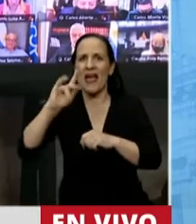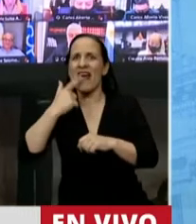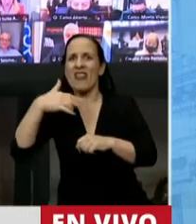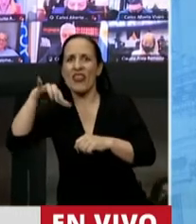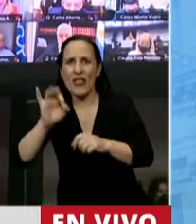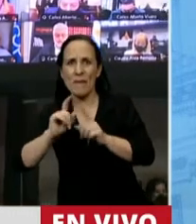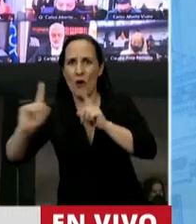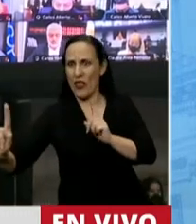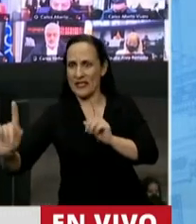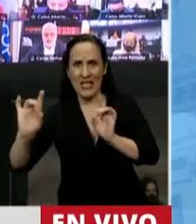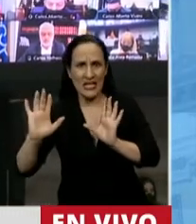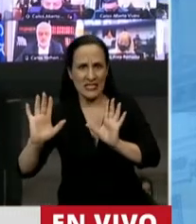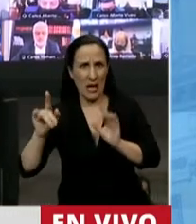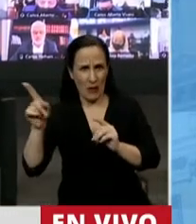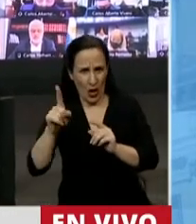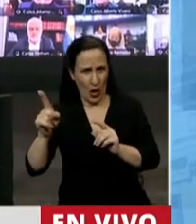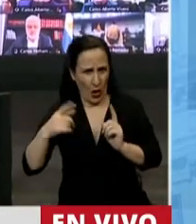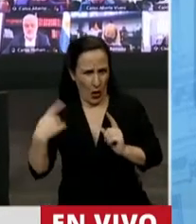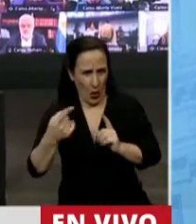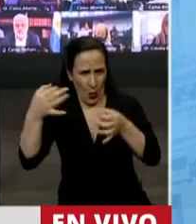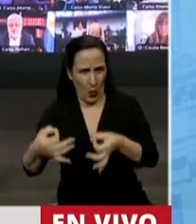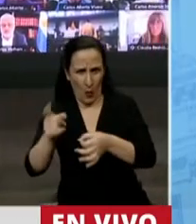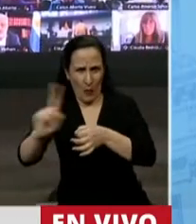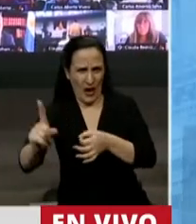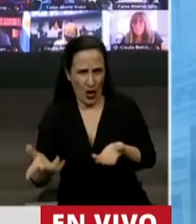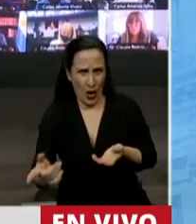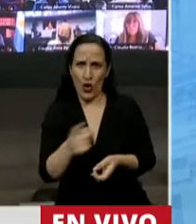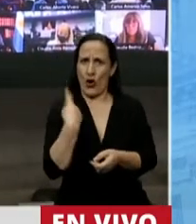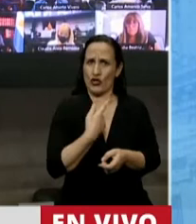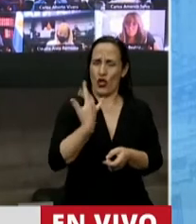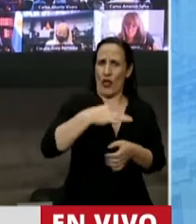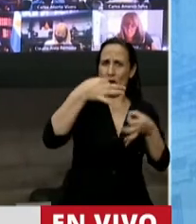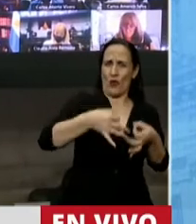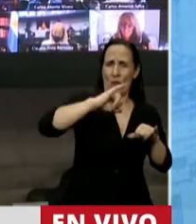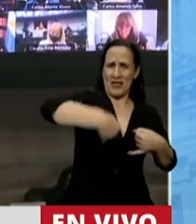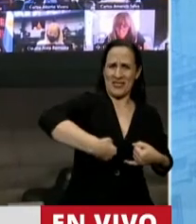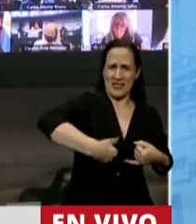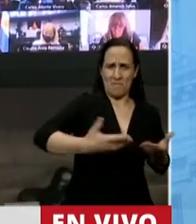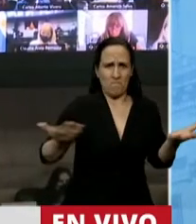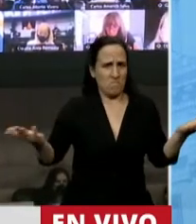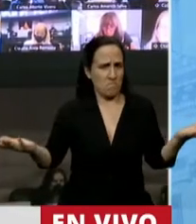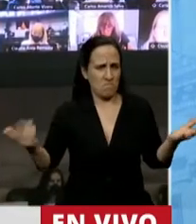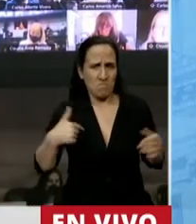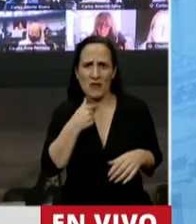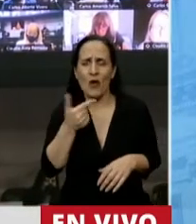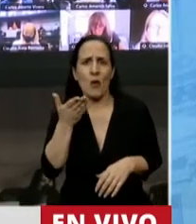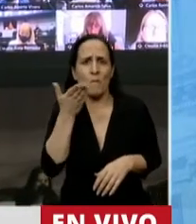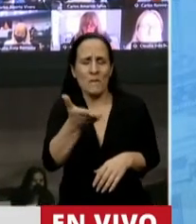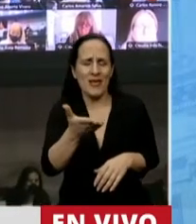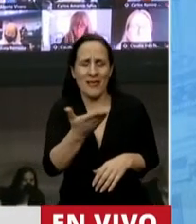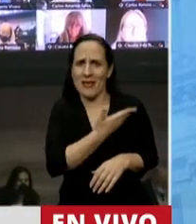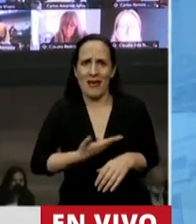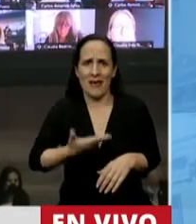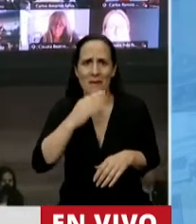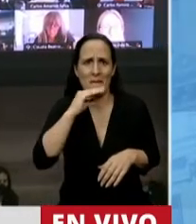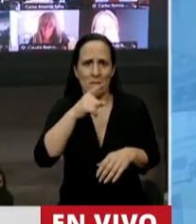aislamiento porque ni ellos cumplen con los requisitos que nosotros tenemos que cumplir. Entonces, quiero pedirle al Presidente de la Cámara